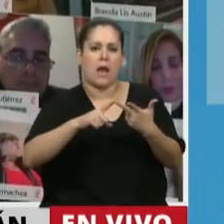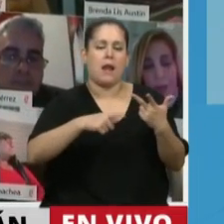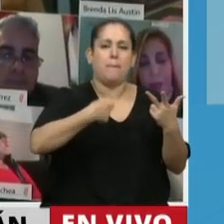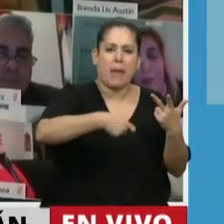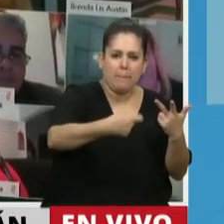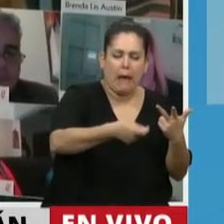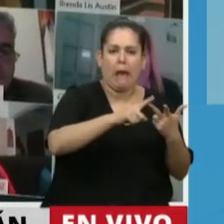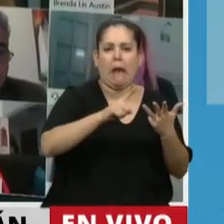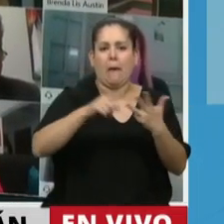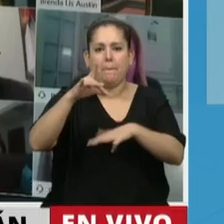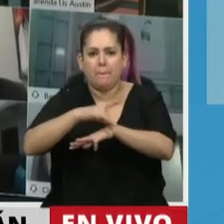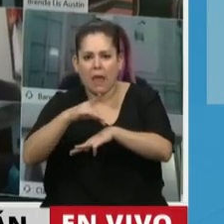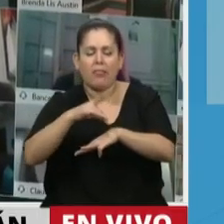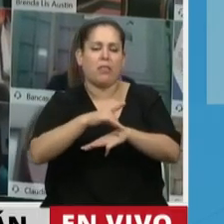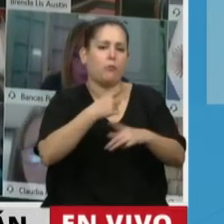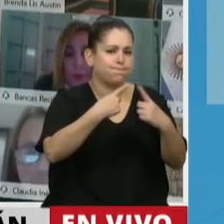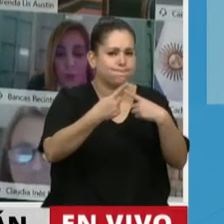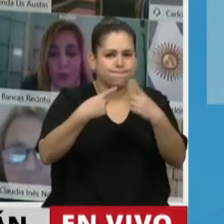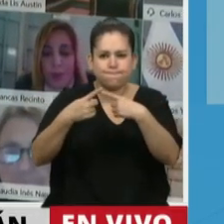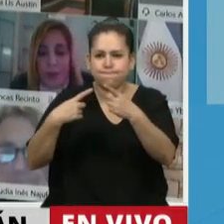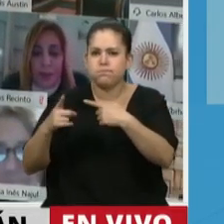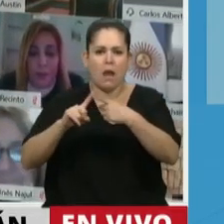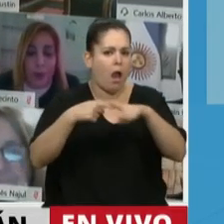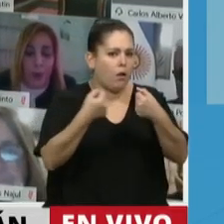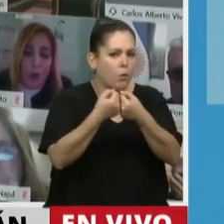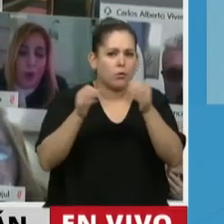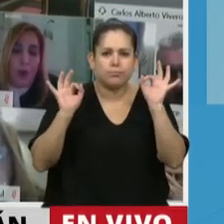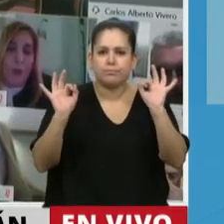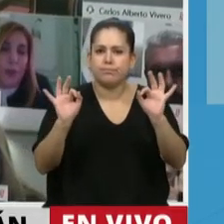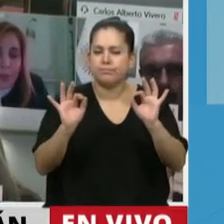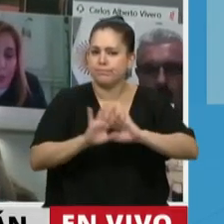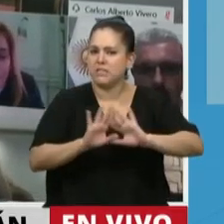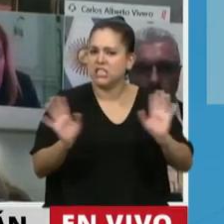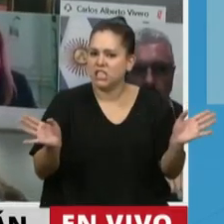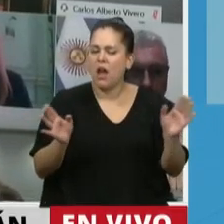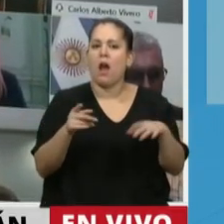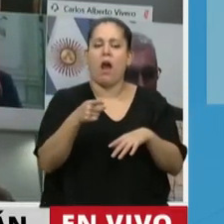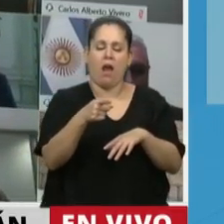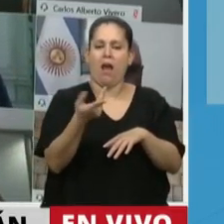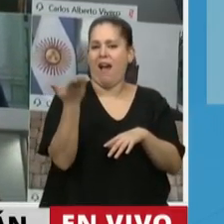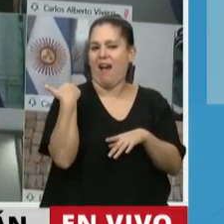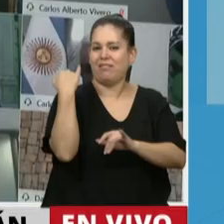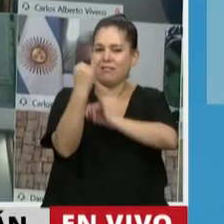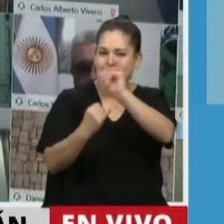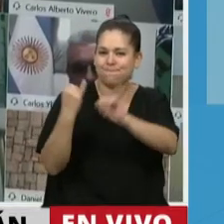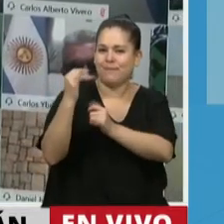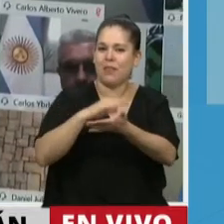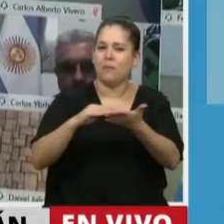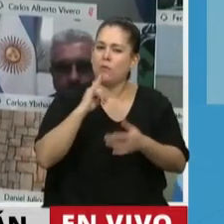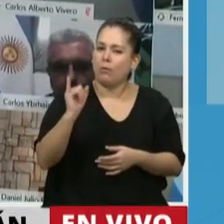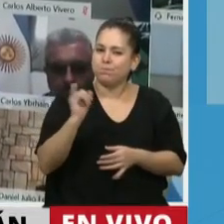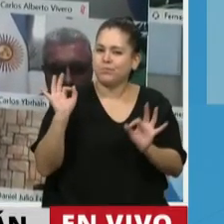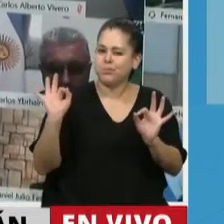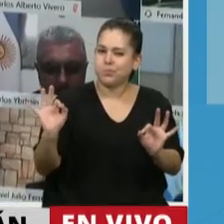y hasta algunos pacientes por distintas razones ya señaladas por diputados preopinantes como